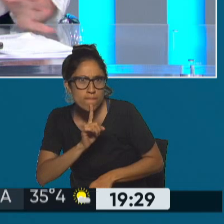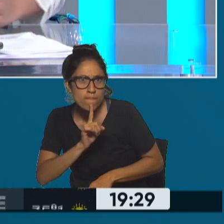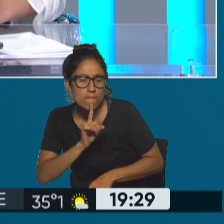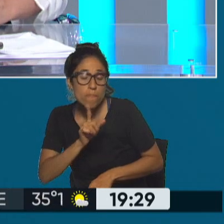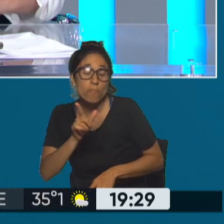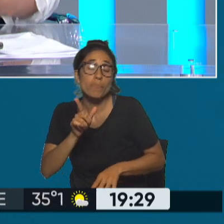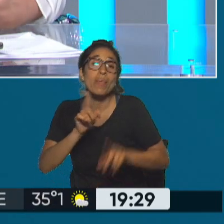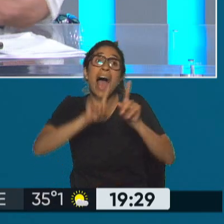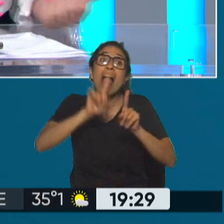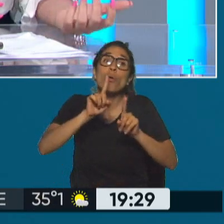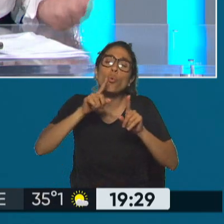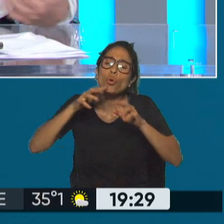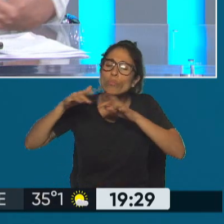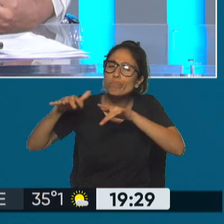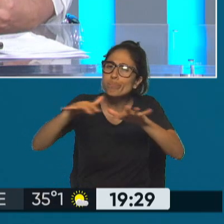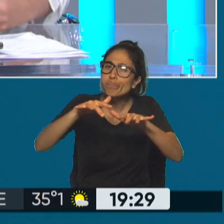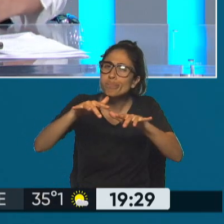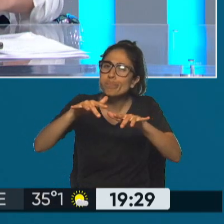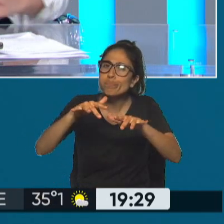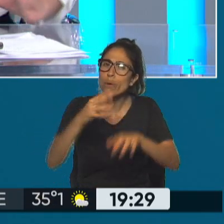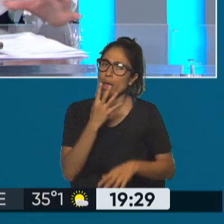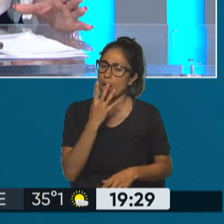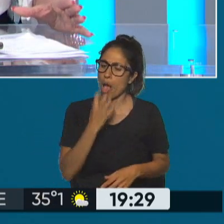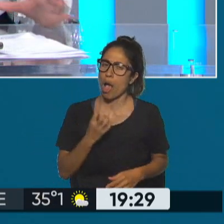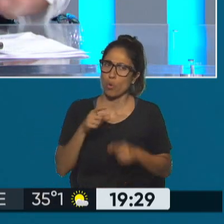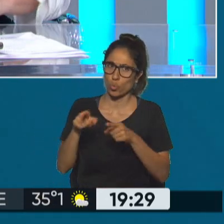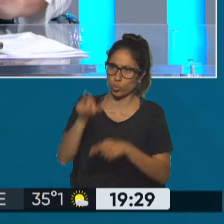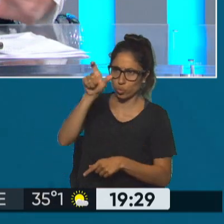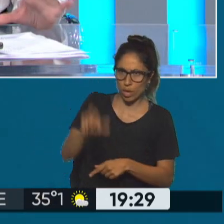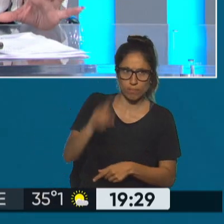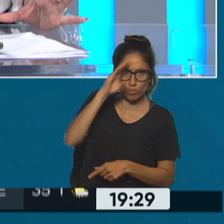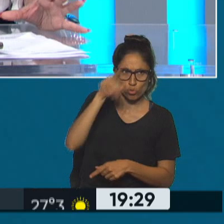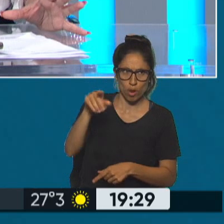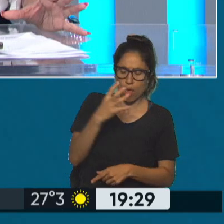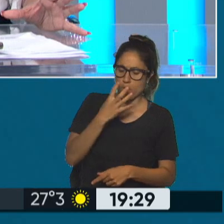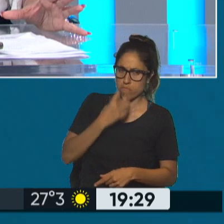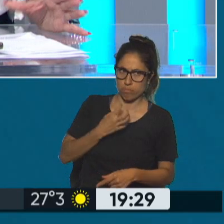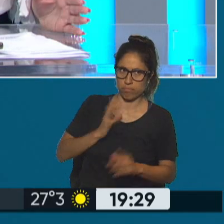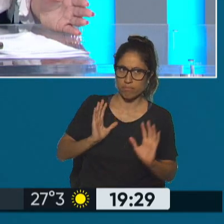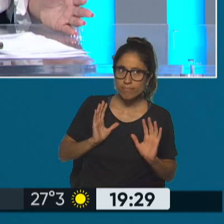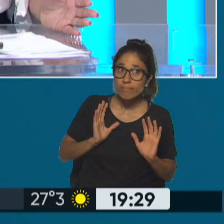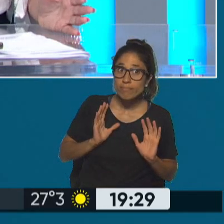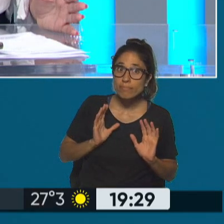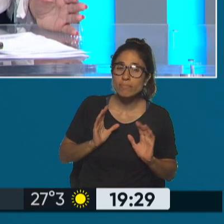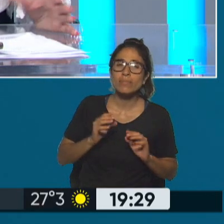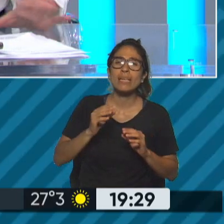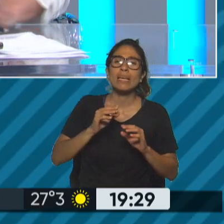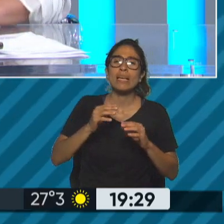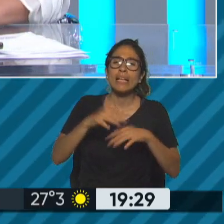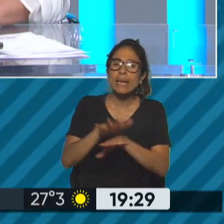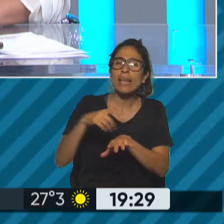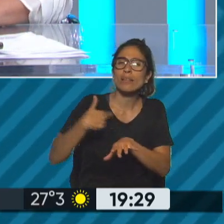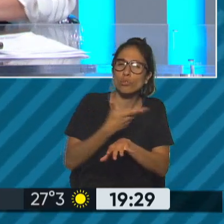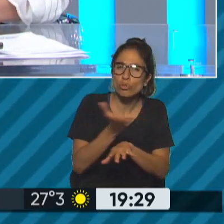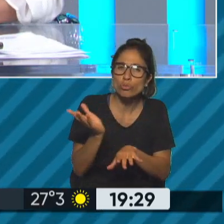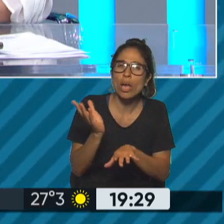Bolsonaro que aparecía en un acto y se largaba a llorar apareció muy poco dejó prácticamente las redes sociales y bueno la sorpresa de